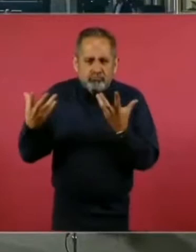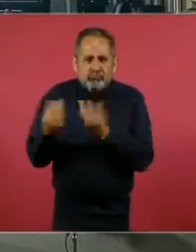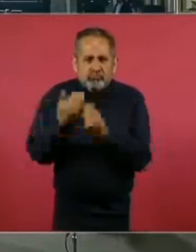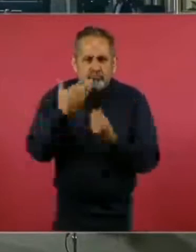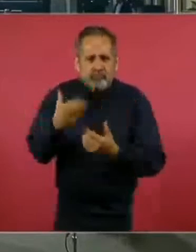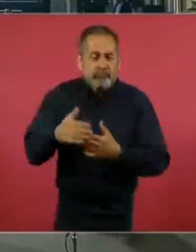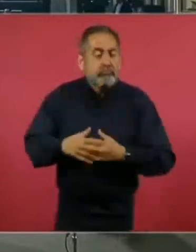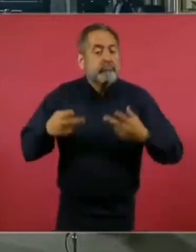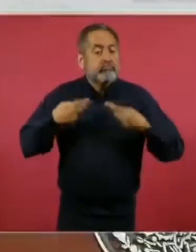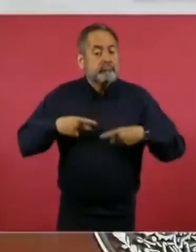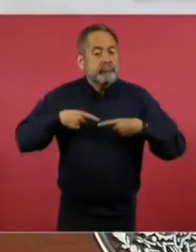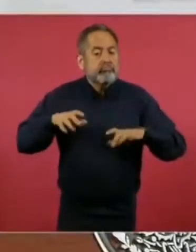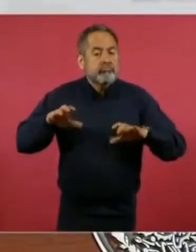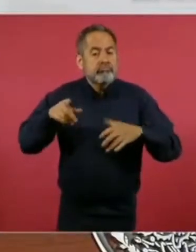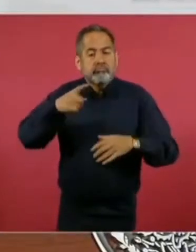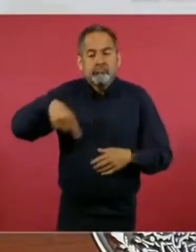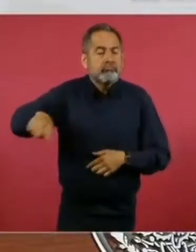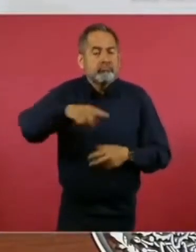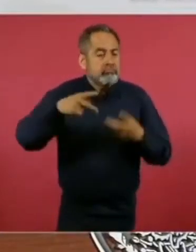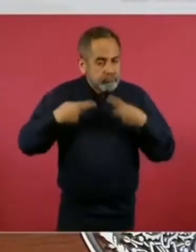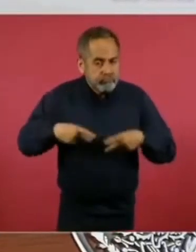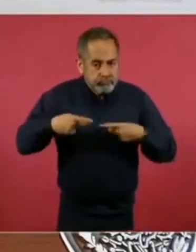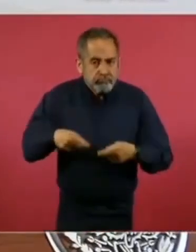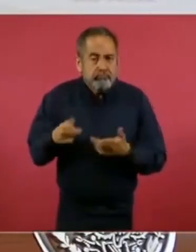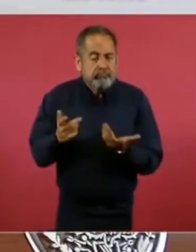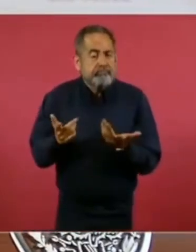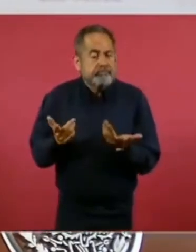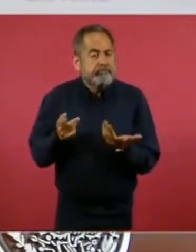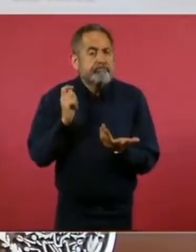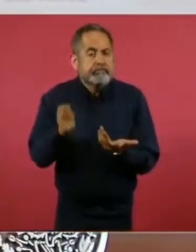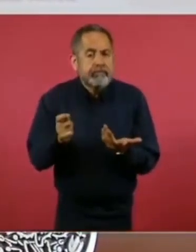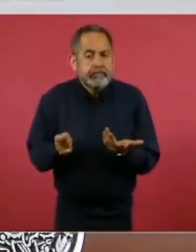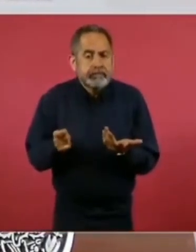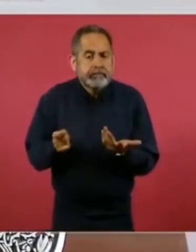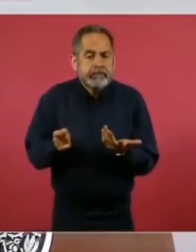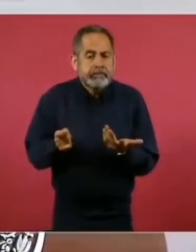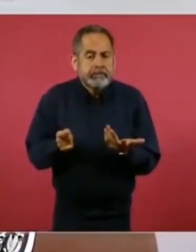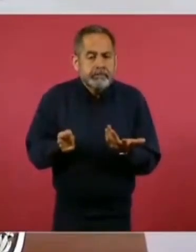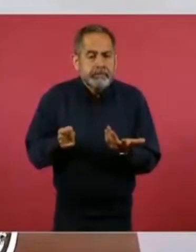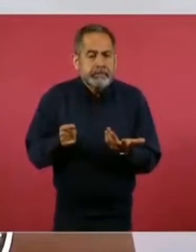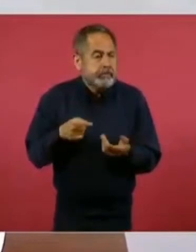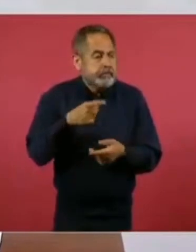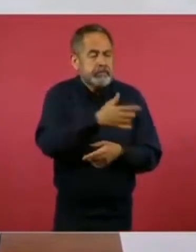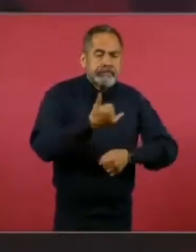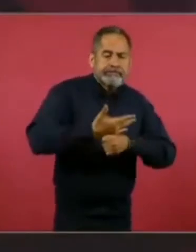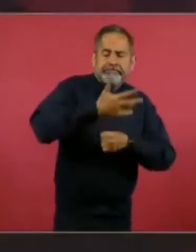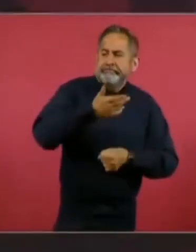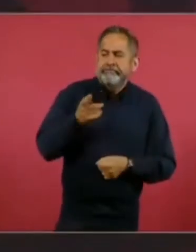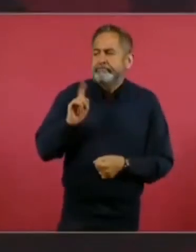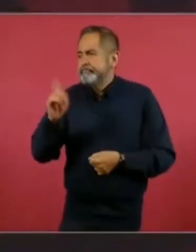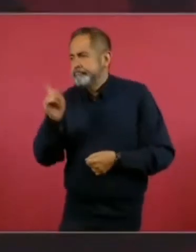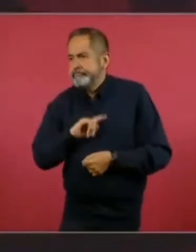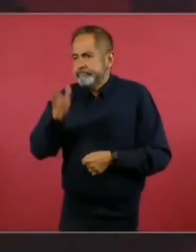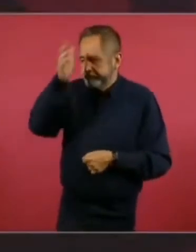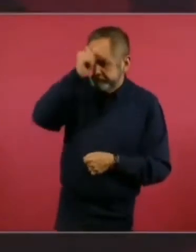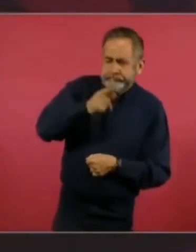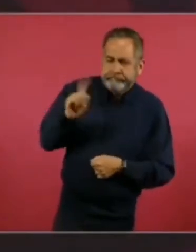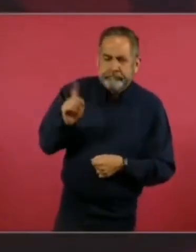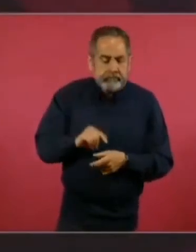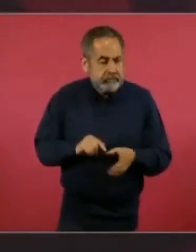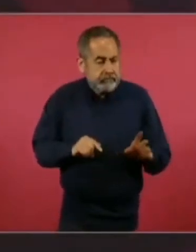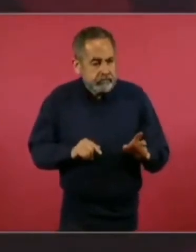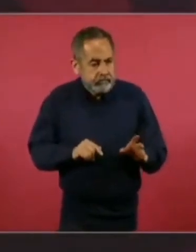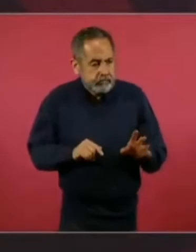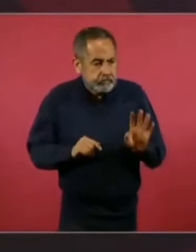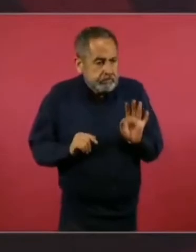que está inconforme se ha